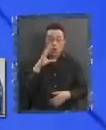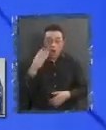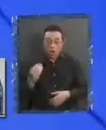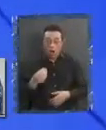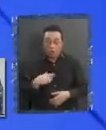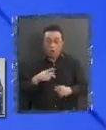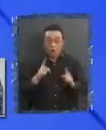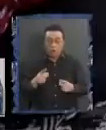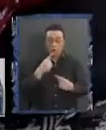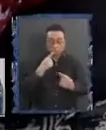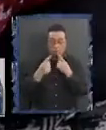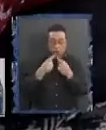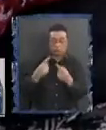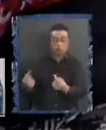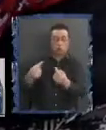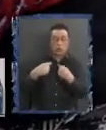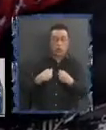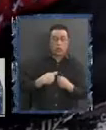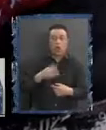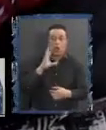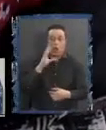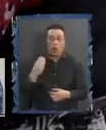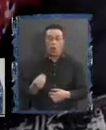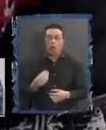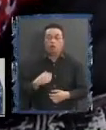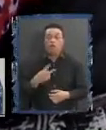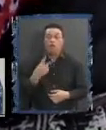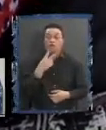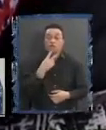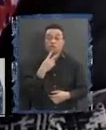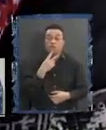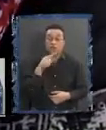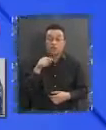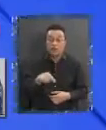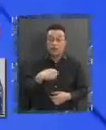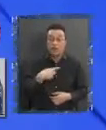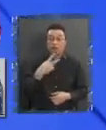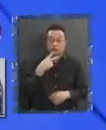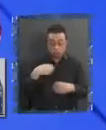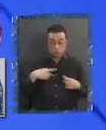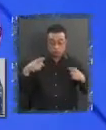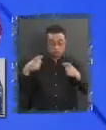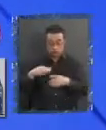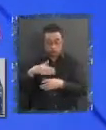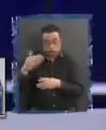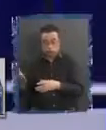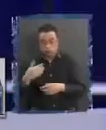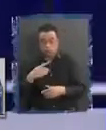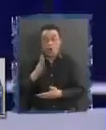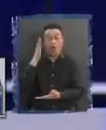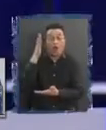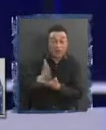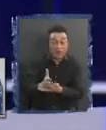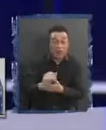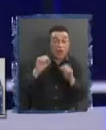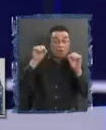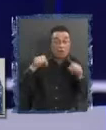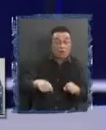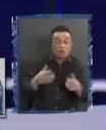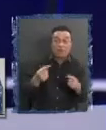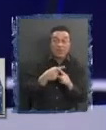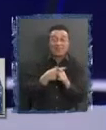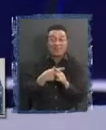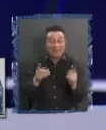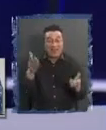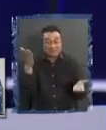consultar. Fíjate que yo viví al lado de un vertedero y todo lo que significó... obligar a aprobar. Esa es la diferencia. Esa es la diferencia